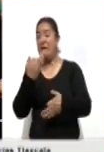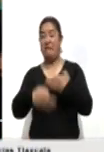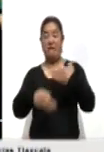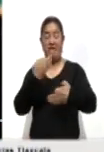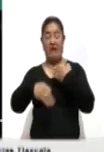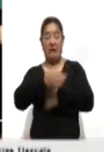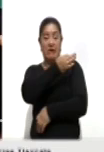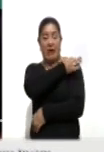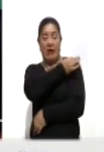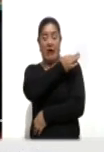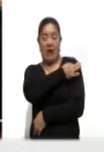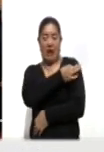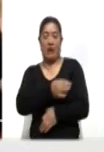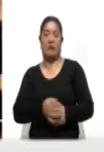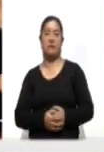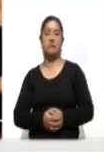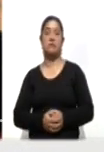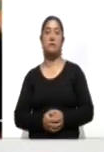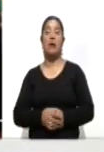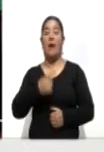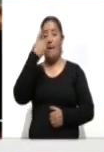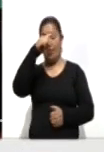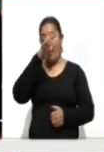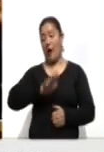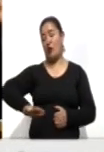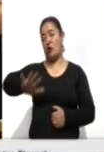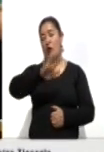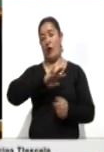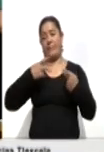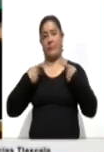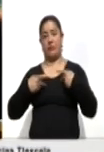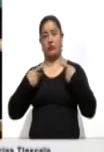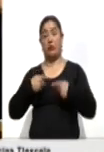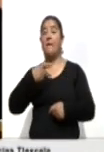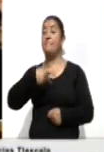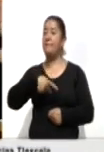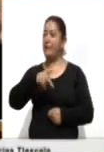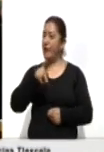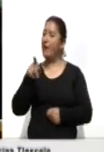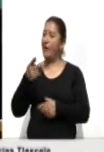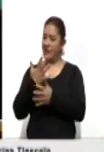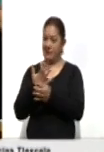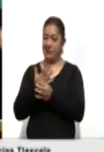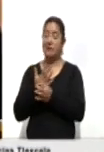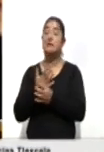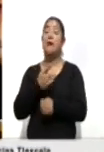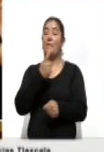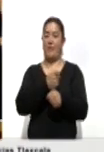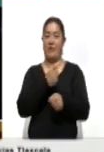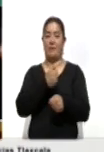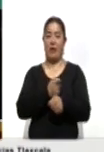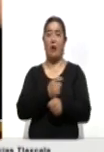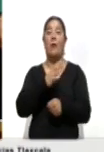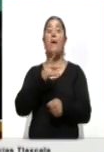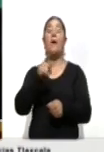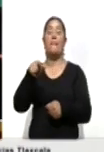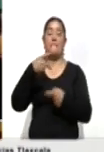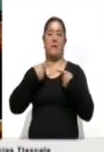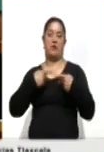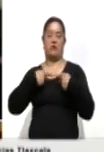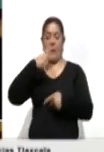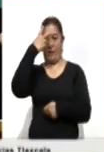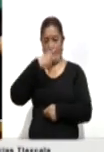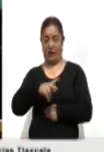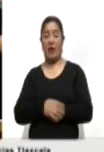biológicos suficientes para inmunizar a su población. No obstante, aclaró que la prioridad es cubrir a la población mexicana y estar